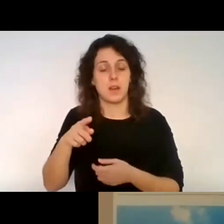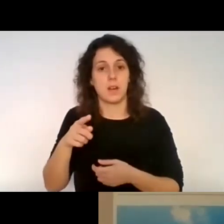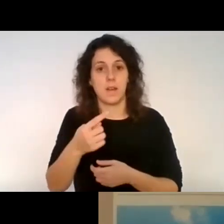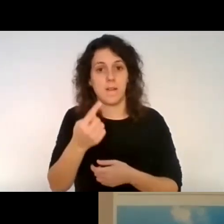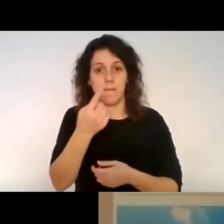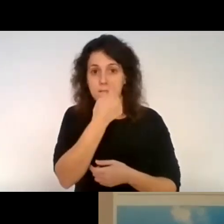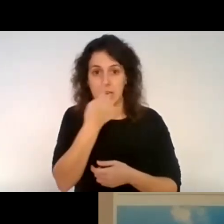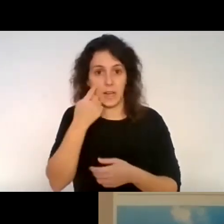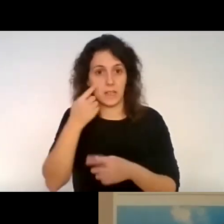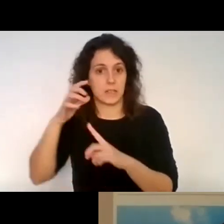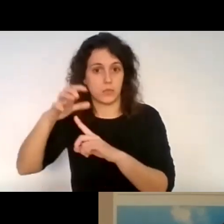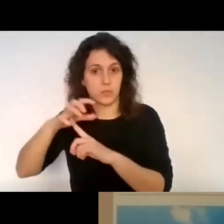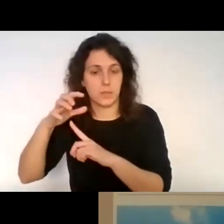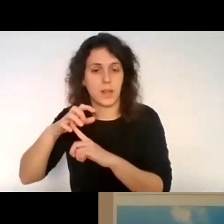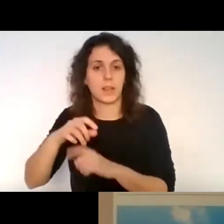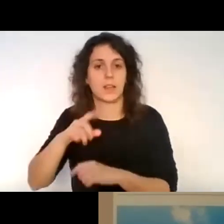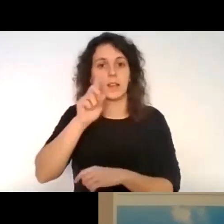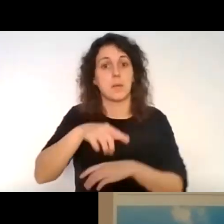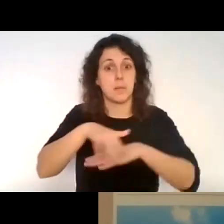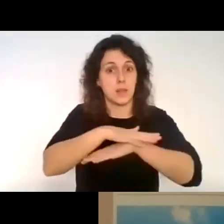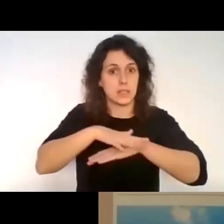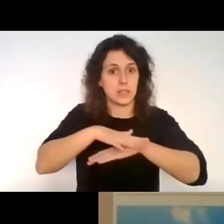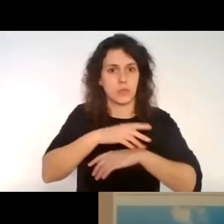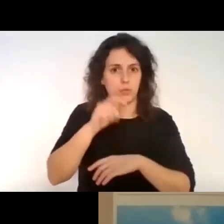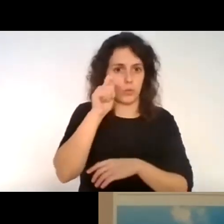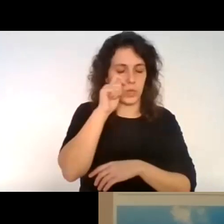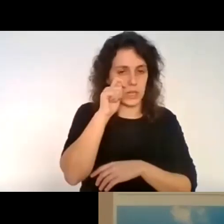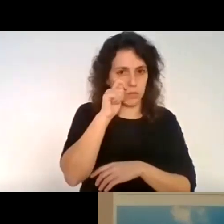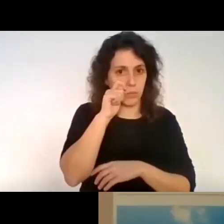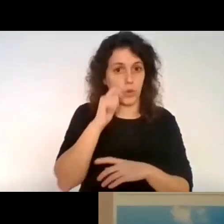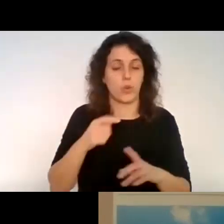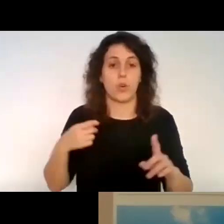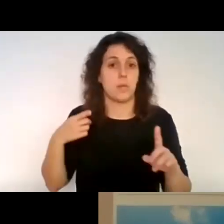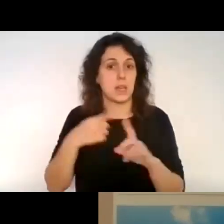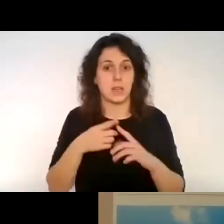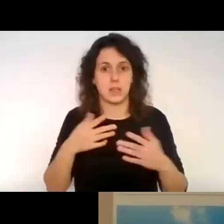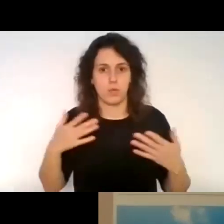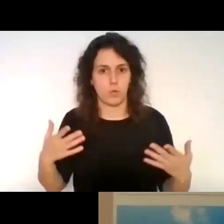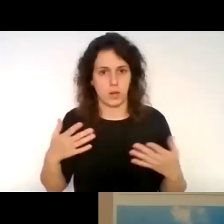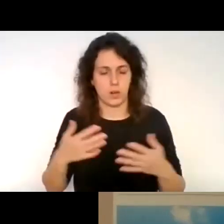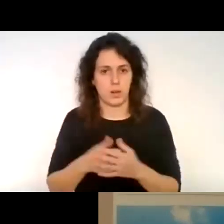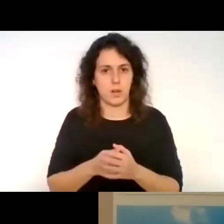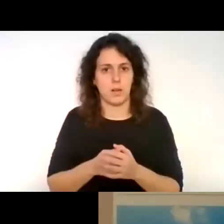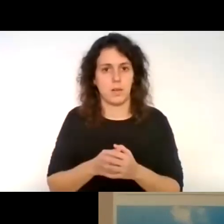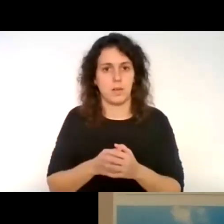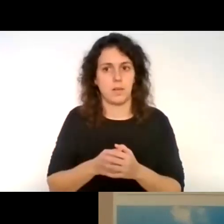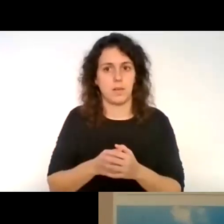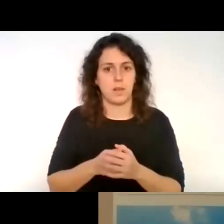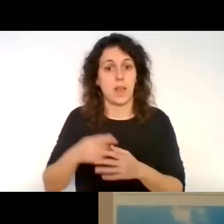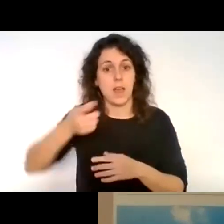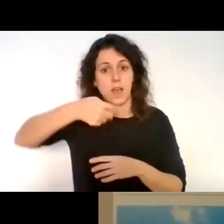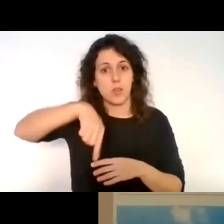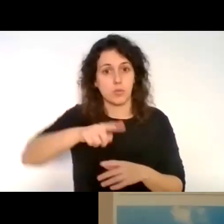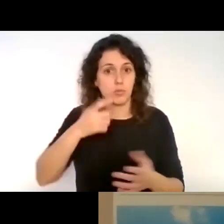ministerios de turismo, principalmente para darle un impacto a ellos y que ellos